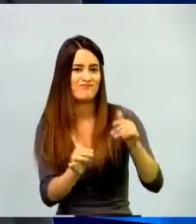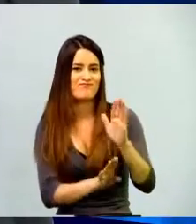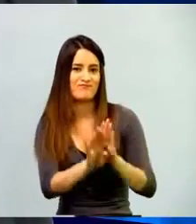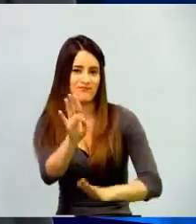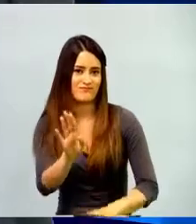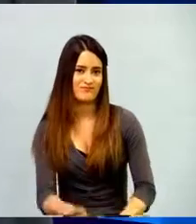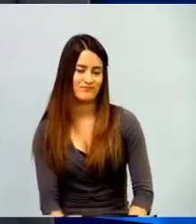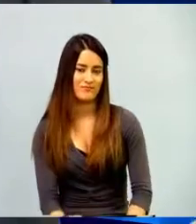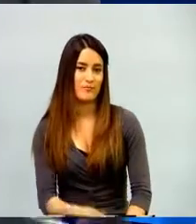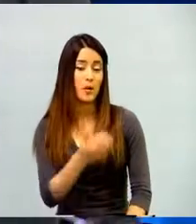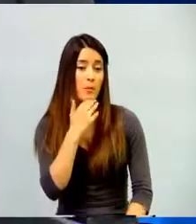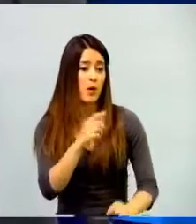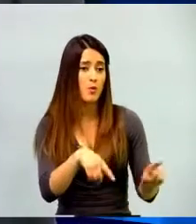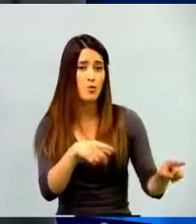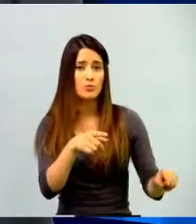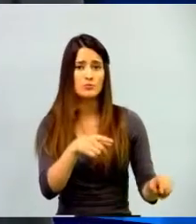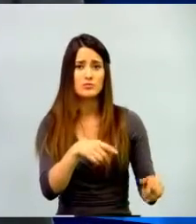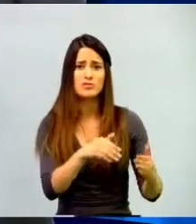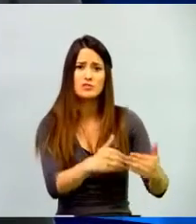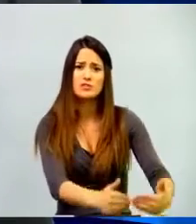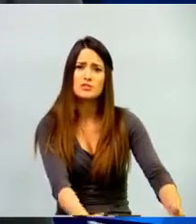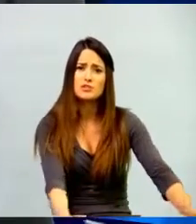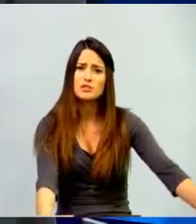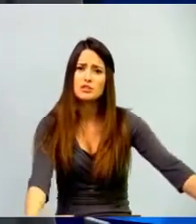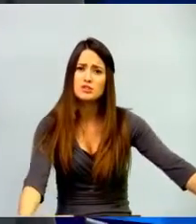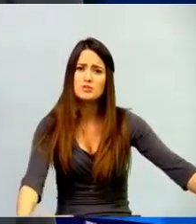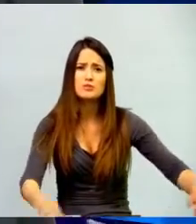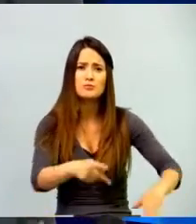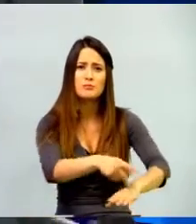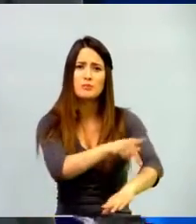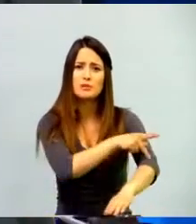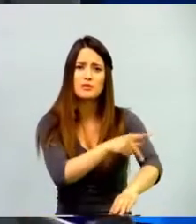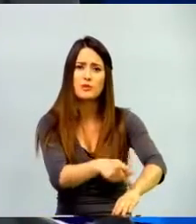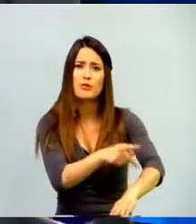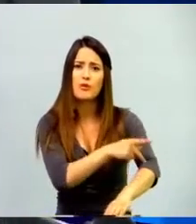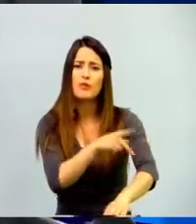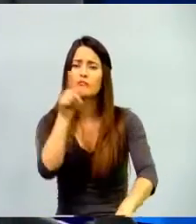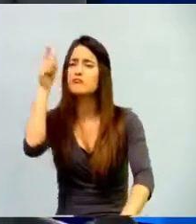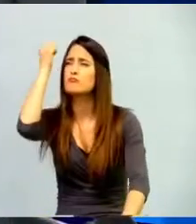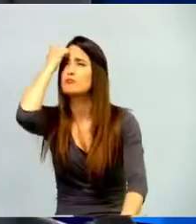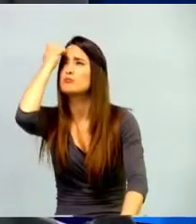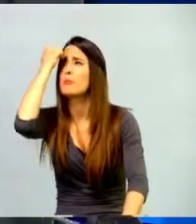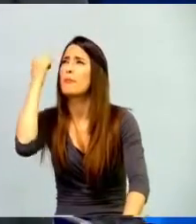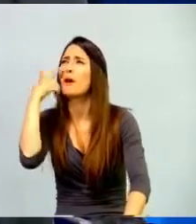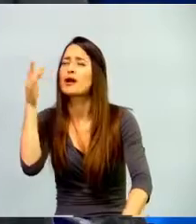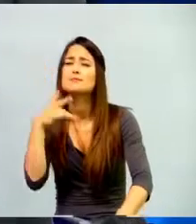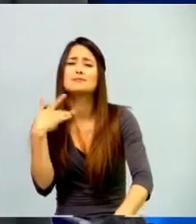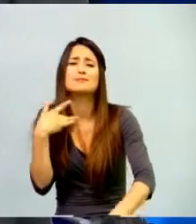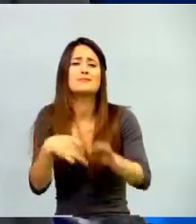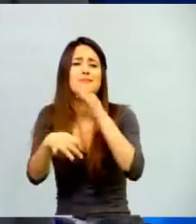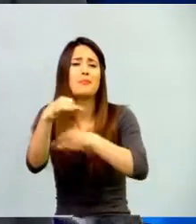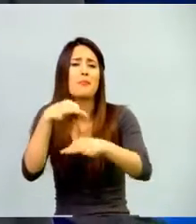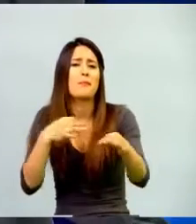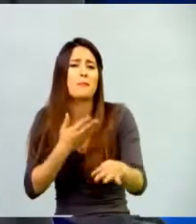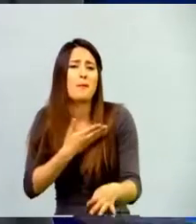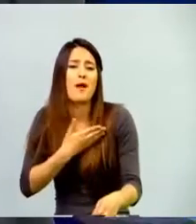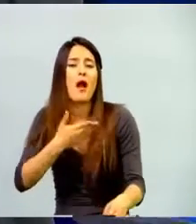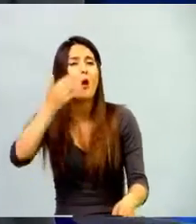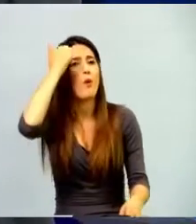consideran a su maestra muchas veces casi como una segunda mamá o su maestro, un segundo papá,